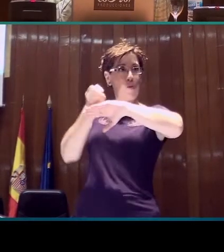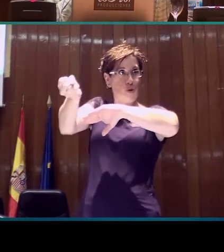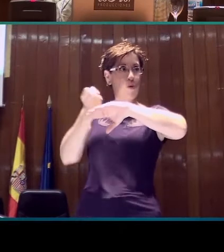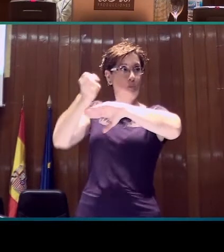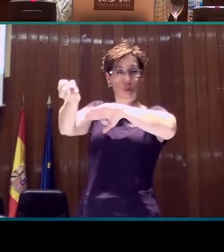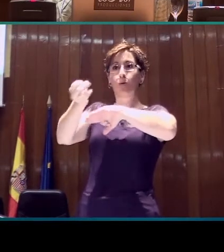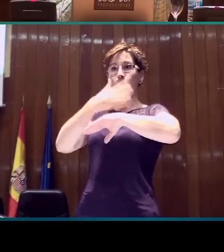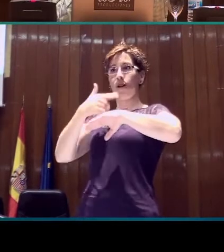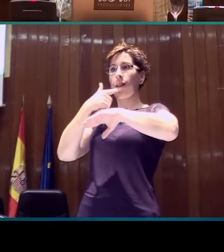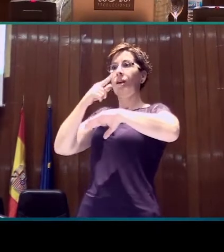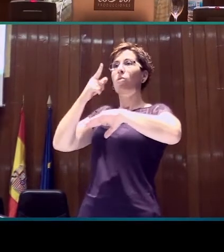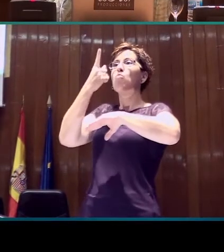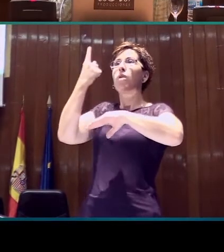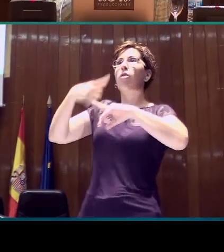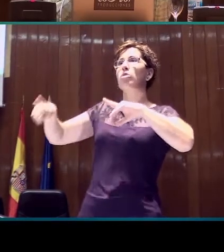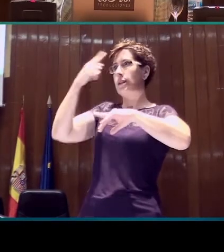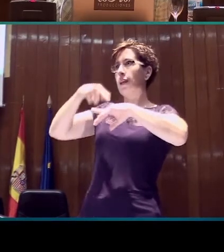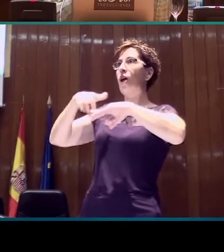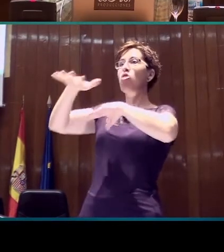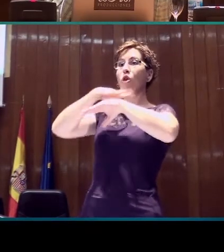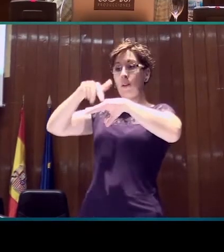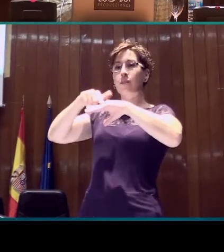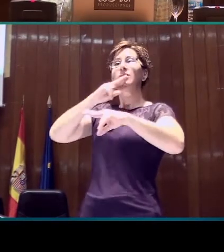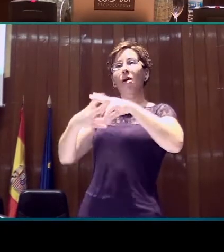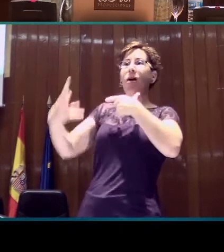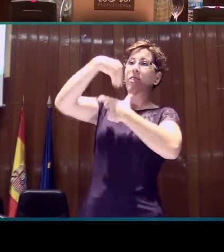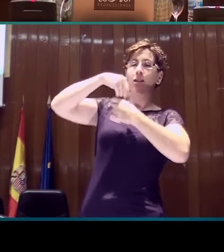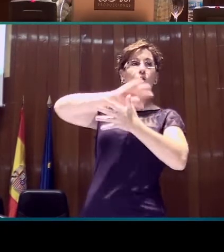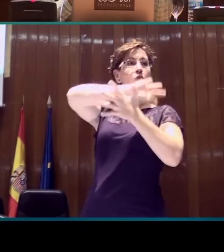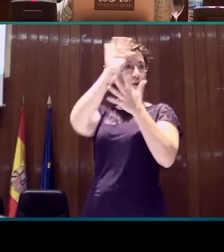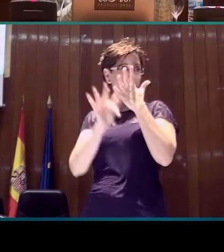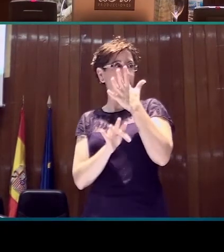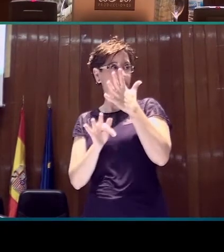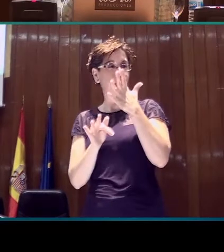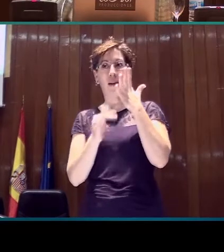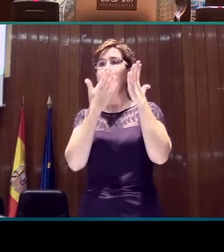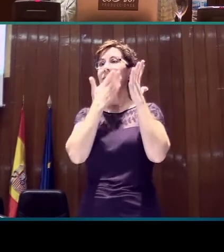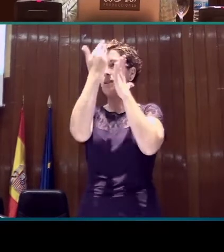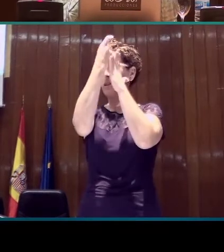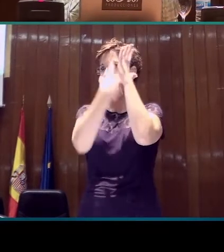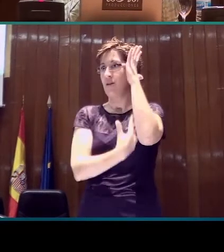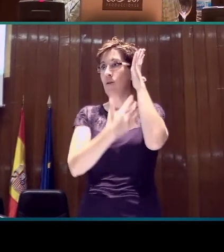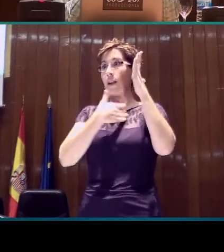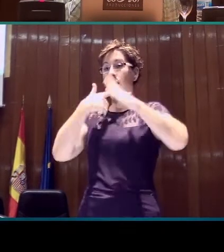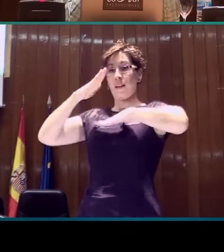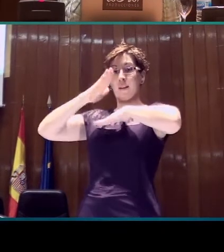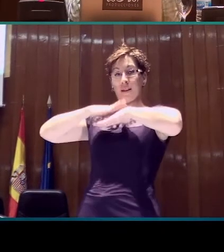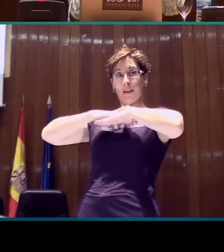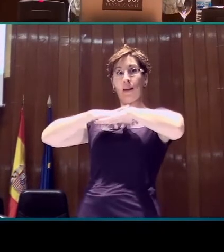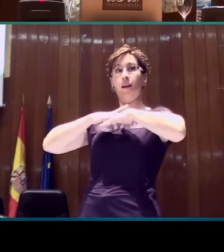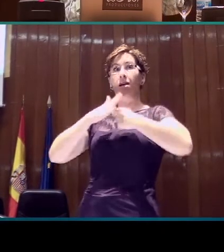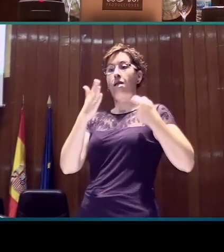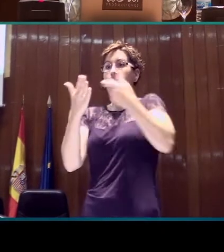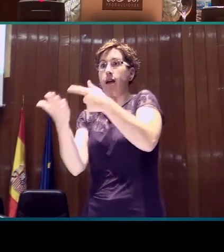está en un determinado lugar. Bueno, pues la boya lista nos recuerda constantemente que lo que estoy asignando con la otra mano se refiere a uno de los